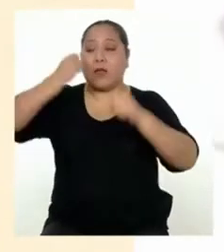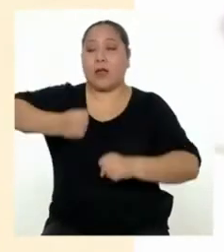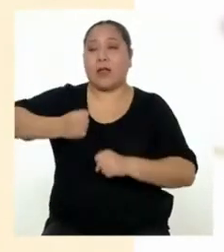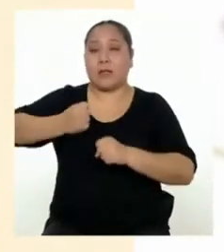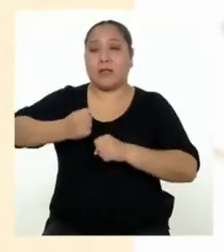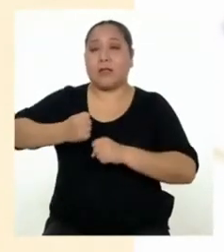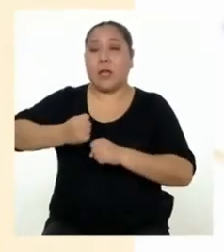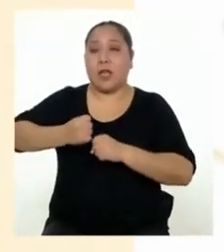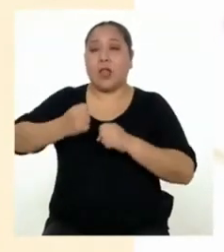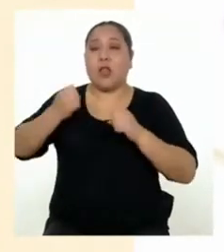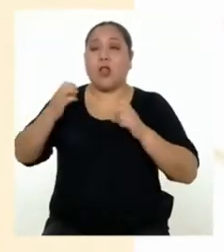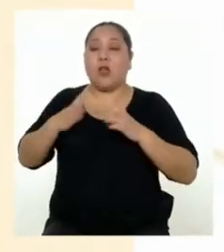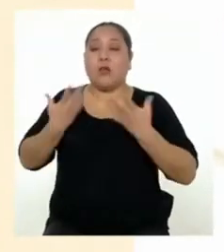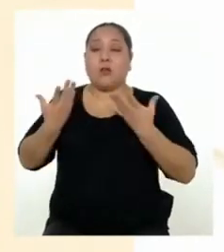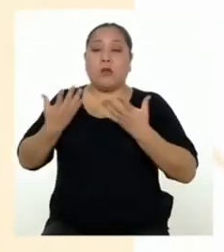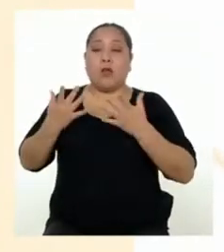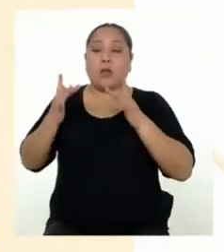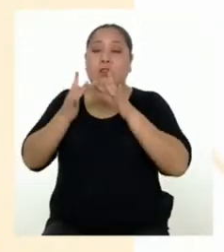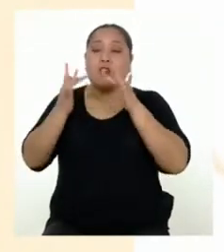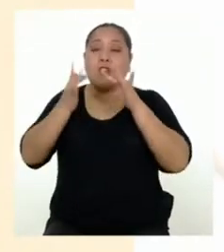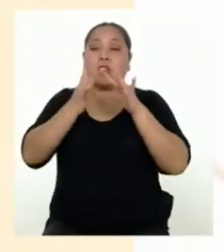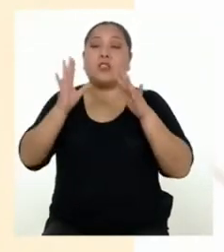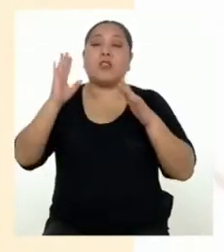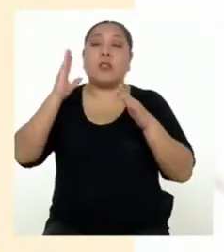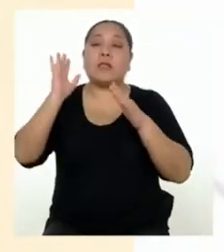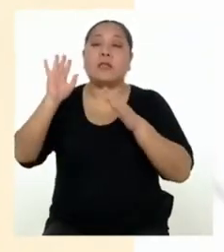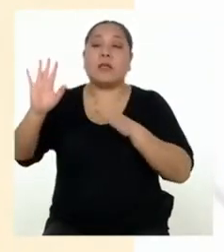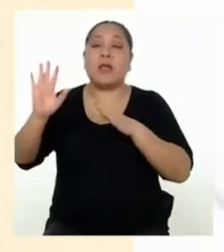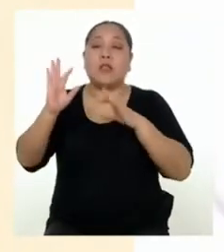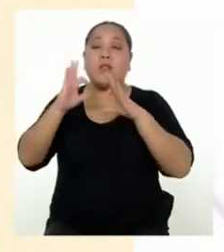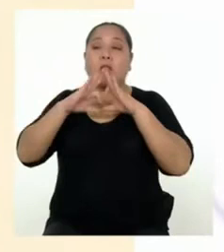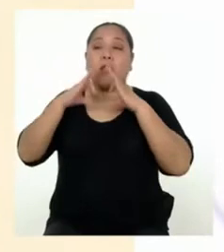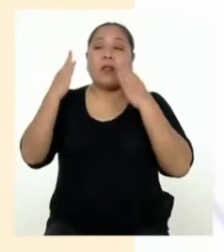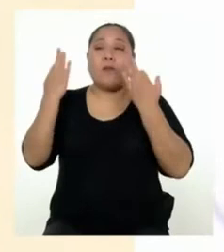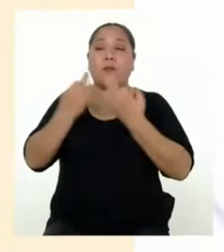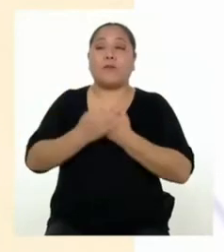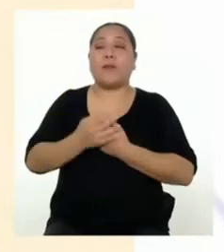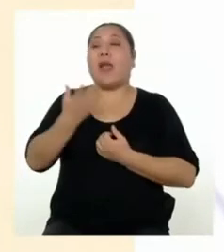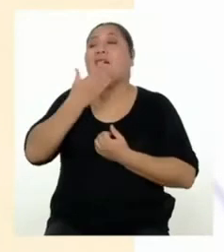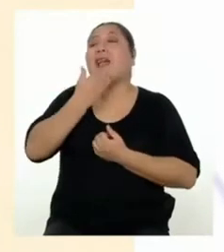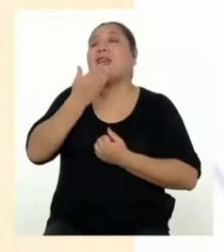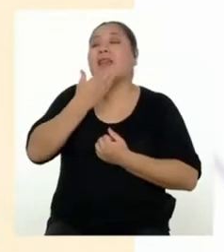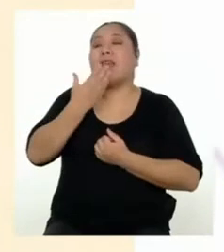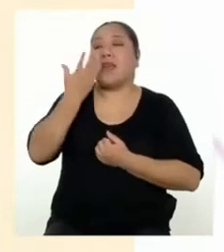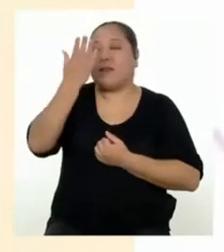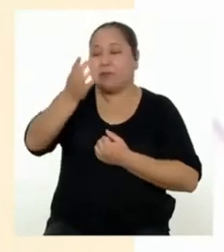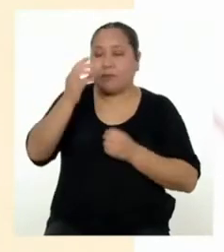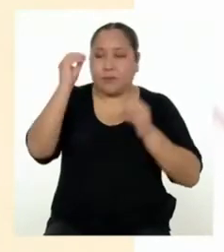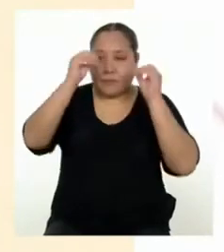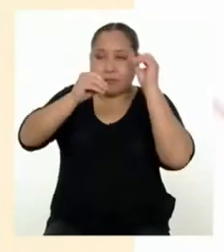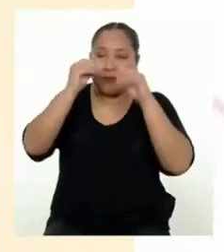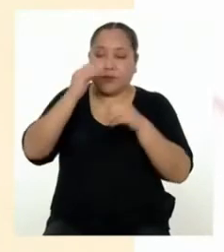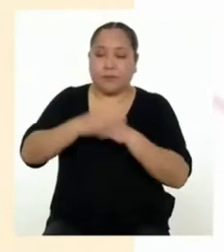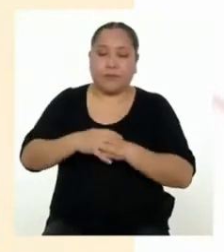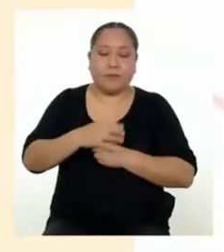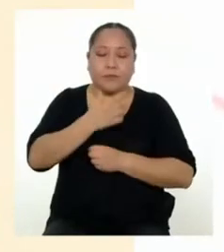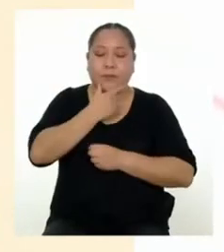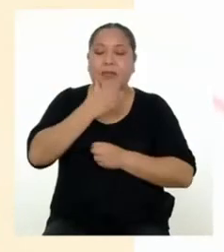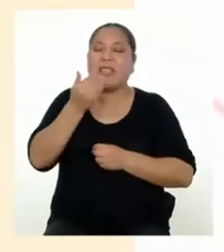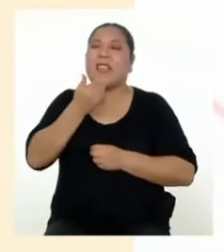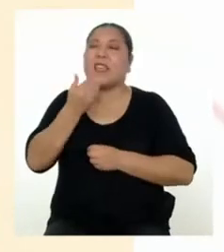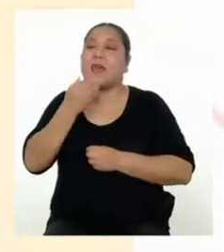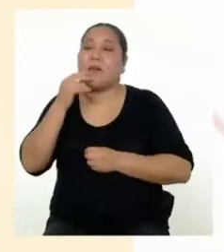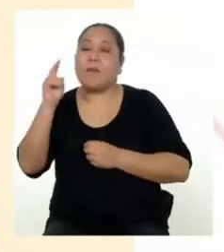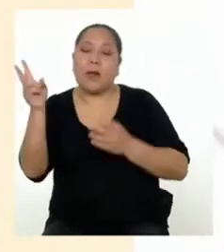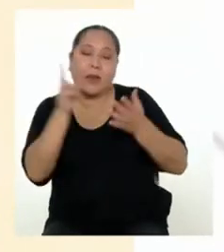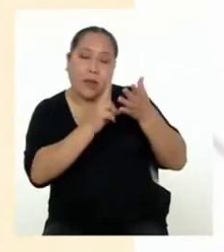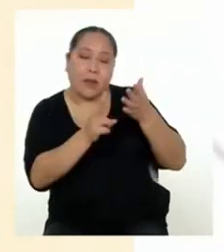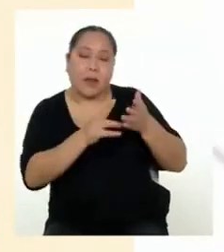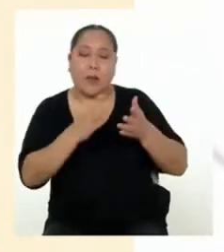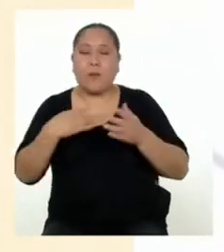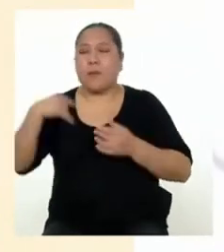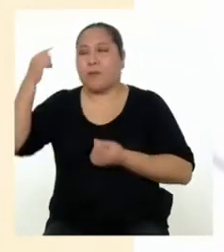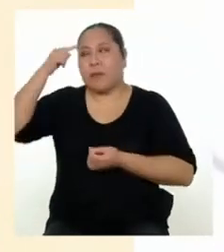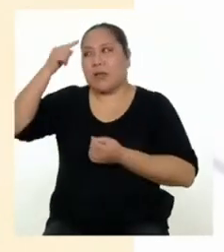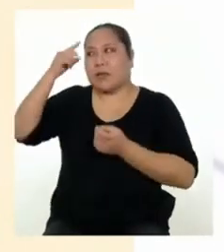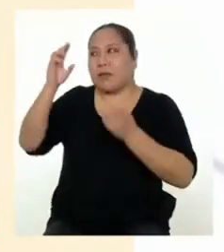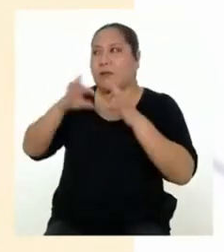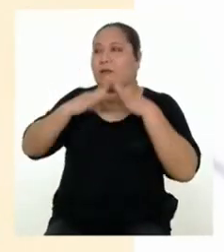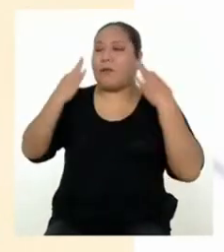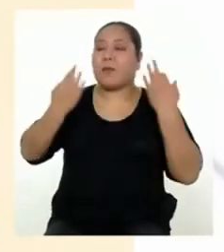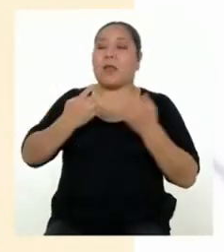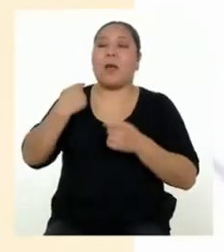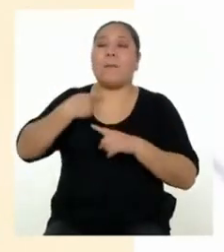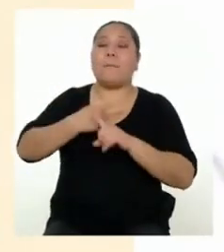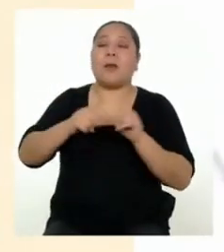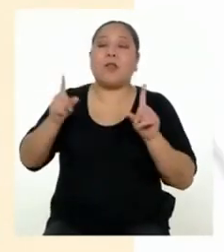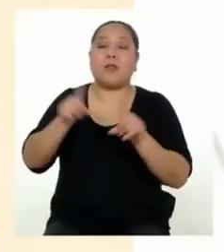propósito, Yanira. Ahora veamos para quién va dirigido tu texto. ¿A quién tienes en mente? Creo que más que nada a mi familia, pero también